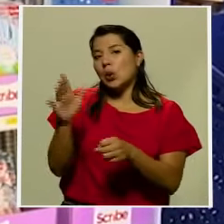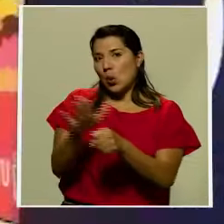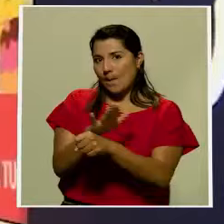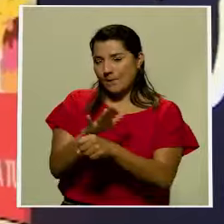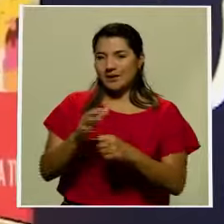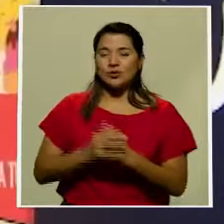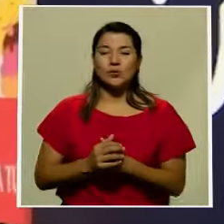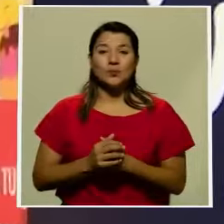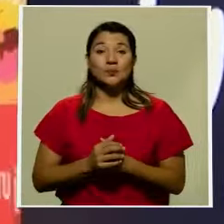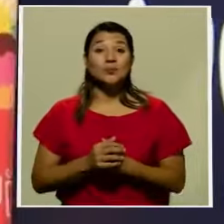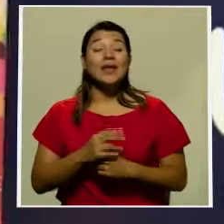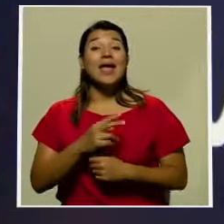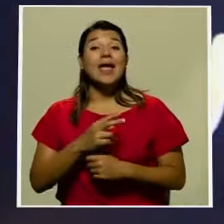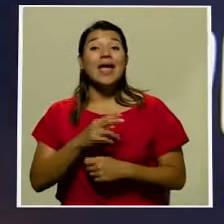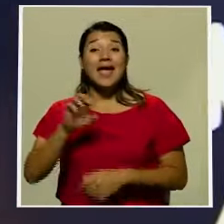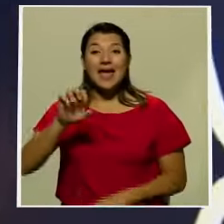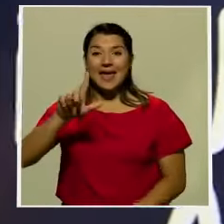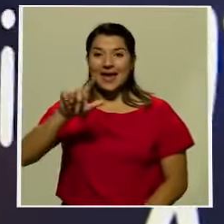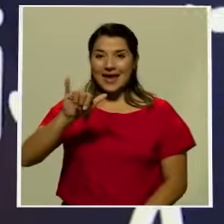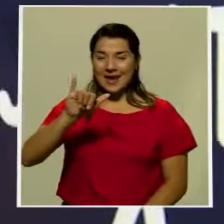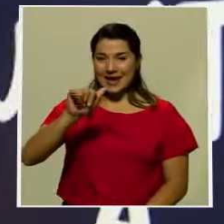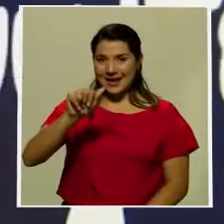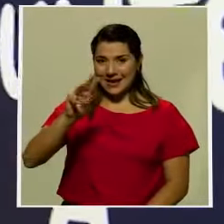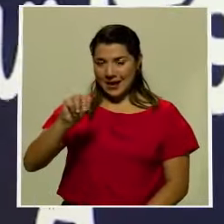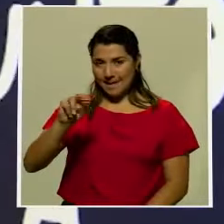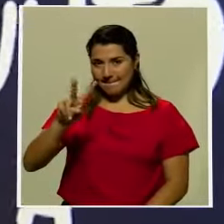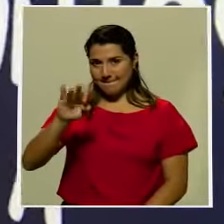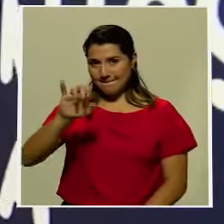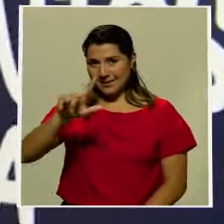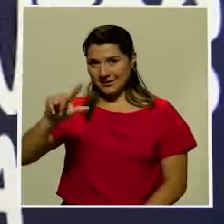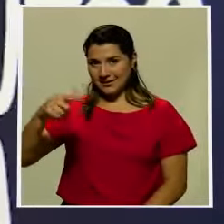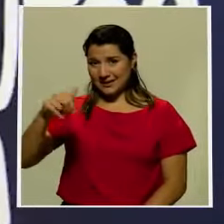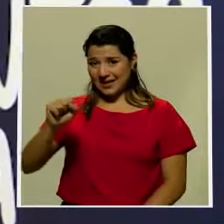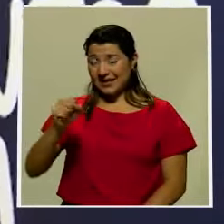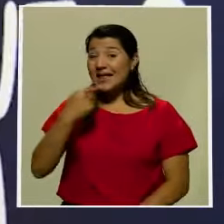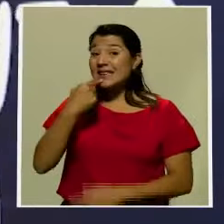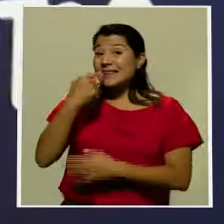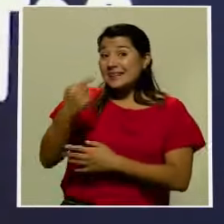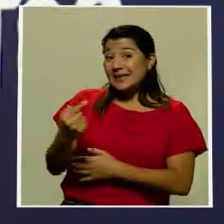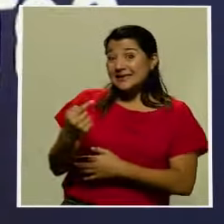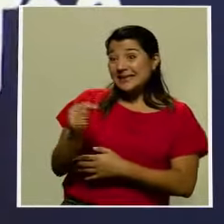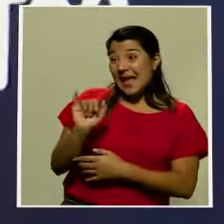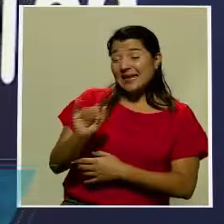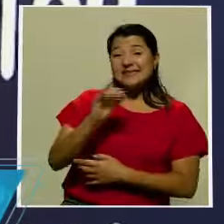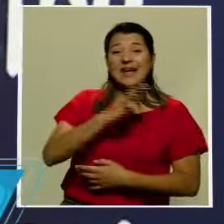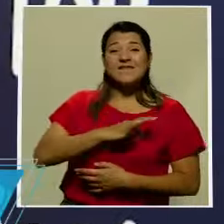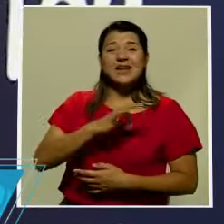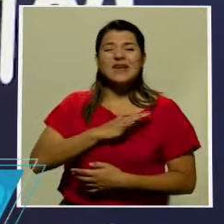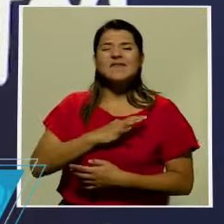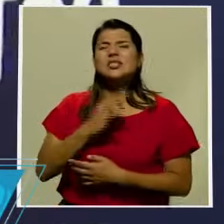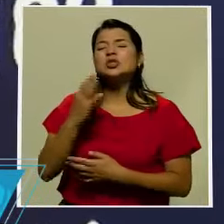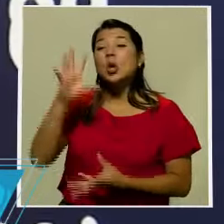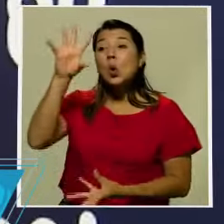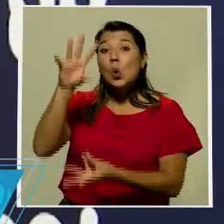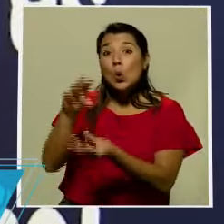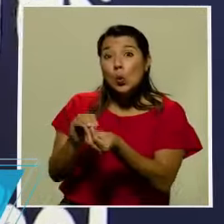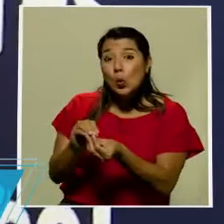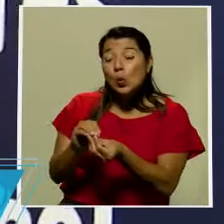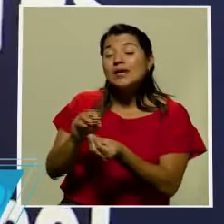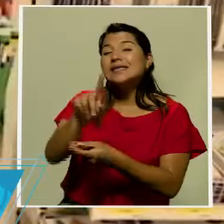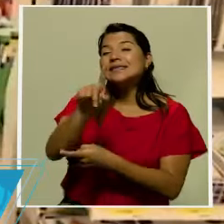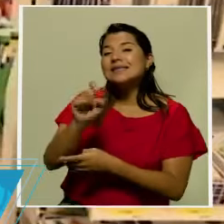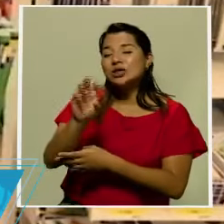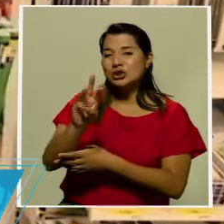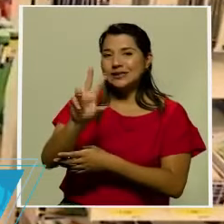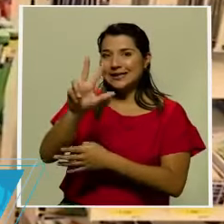El jerarca de Hacienda, Elian Villegas, manifestó que el pago de este beneficio para este año asciende a los 163 mil millones de